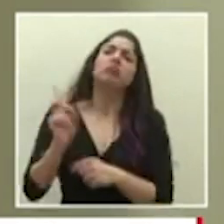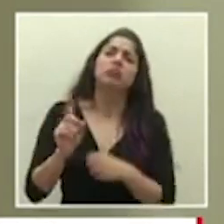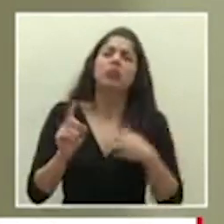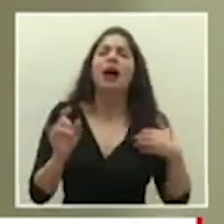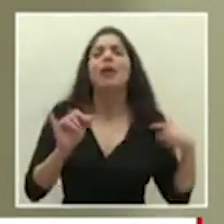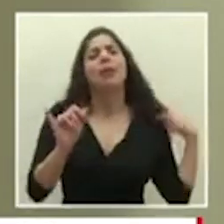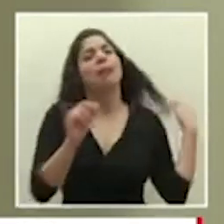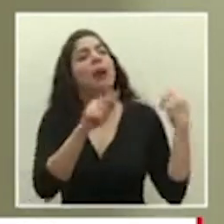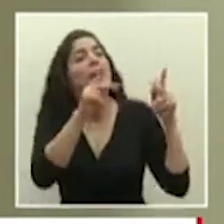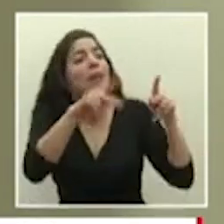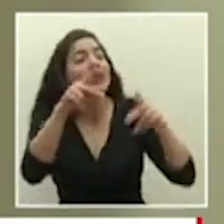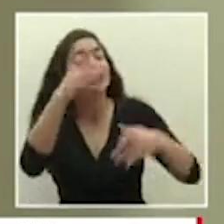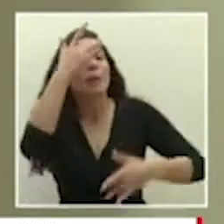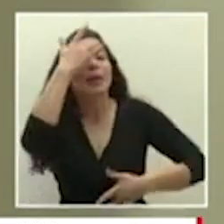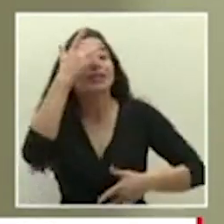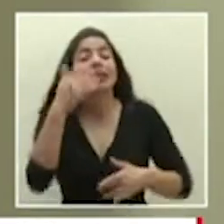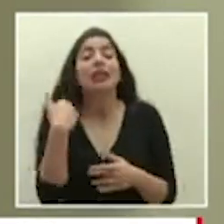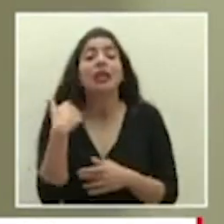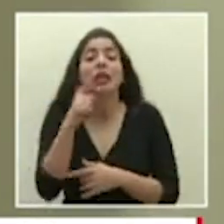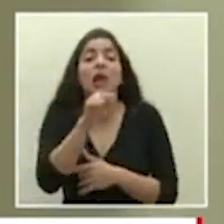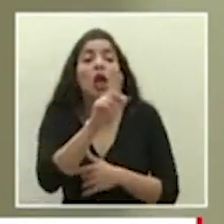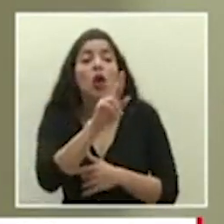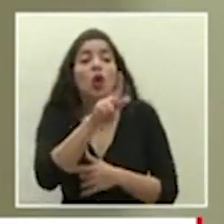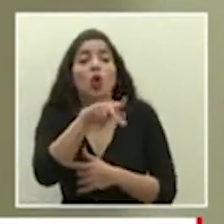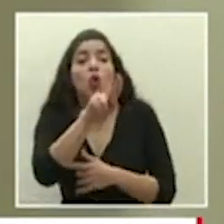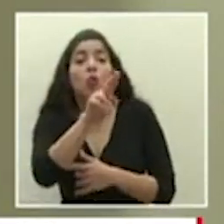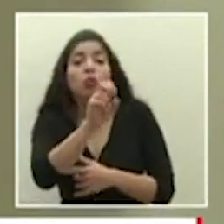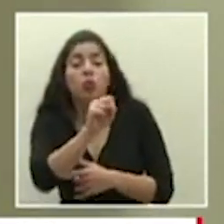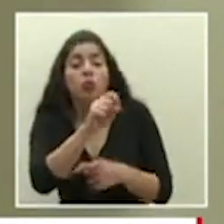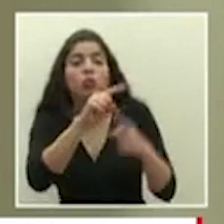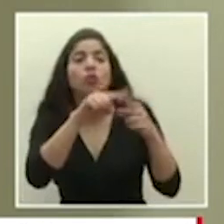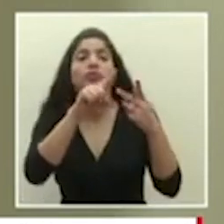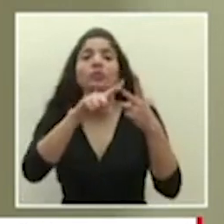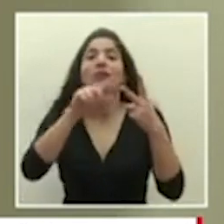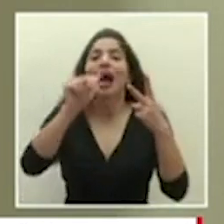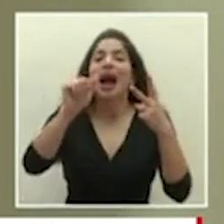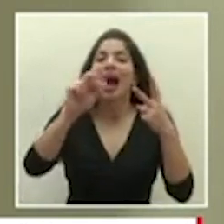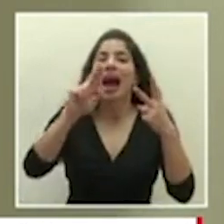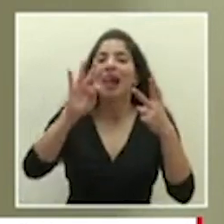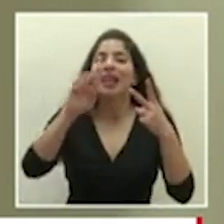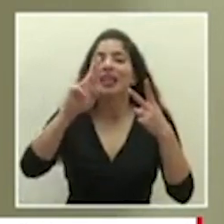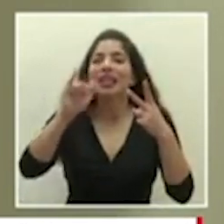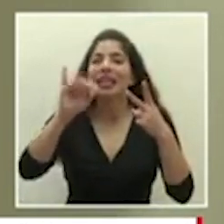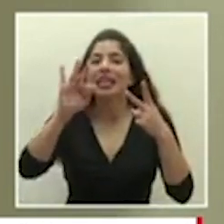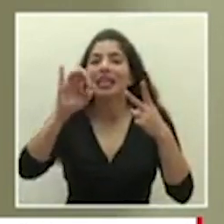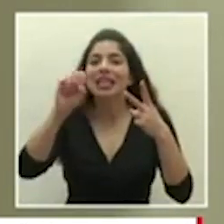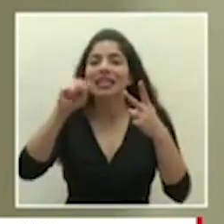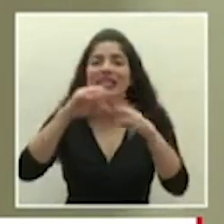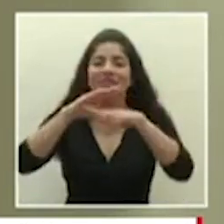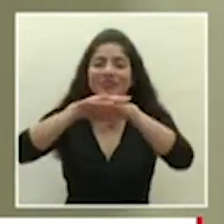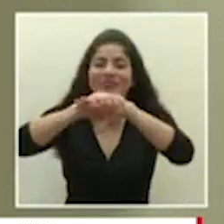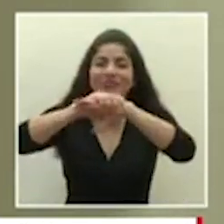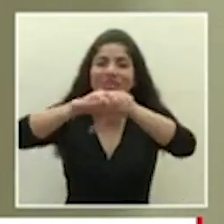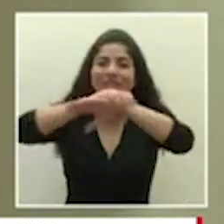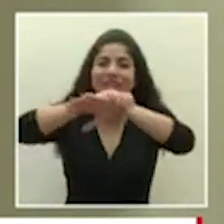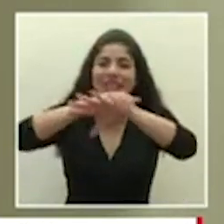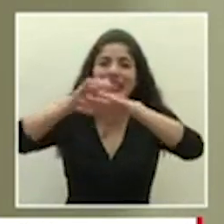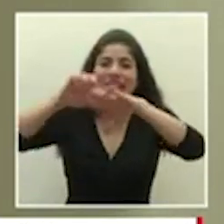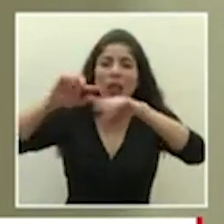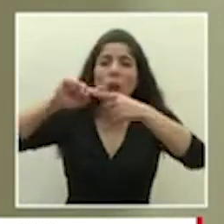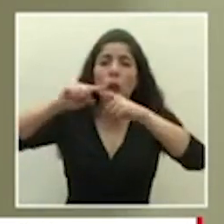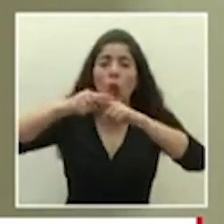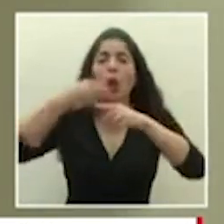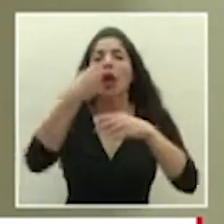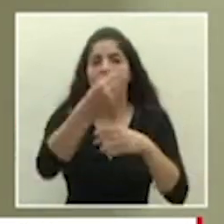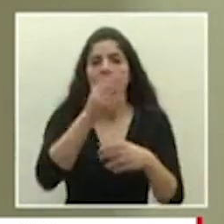le da a pacientes de lupus a pacientes de artritis reumatoide y en esos pacientes